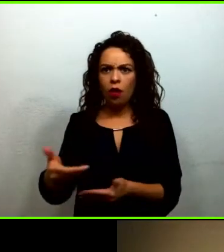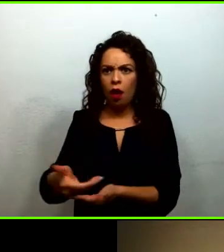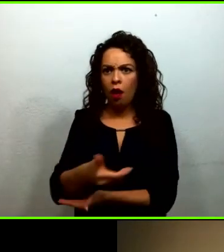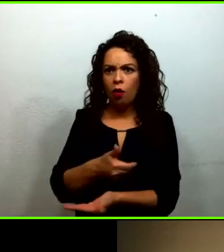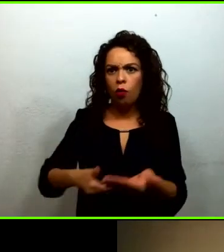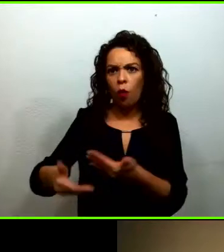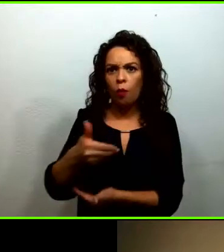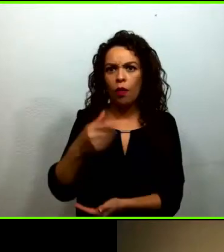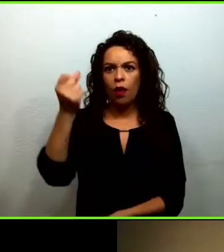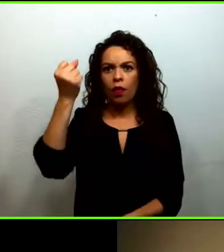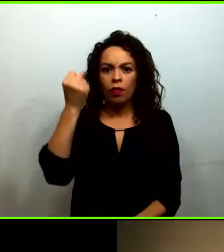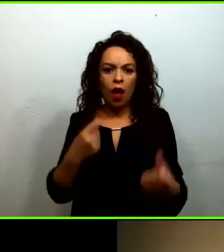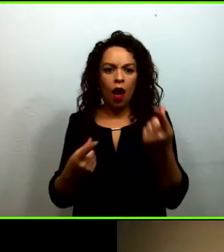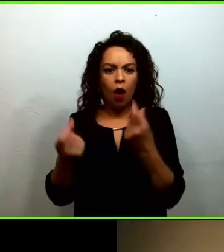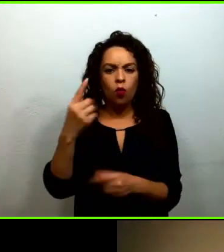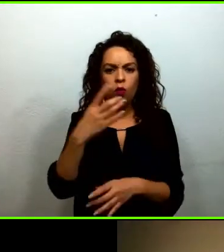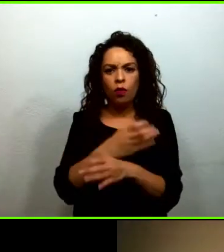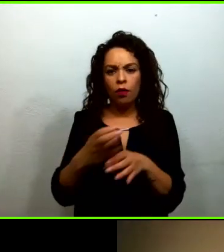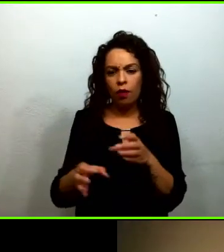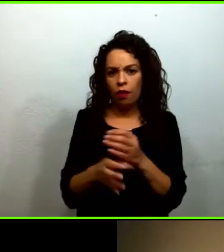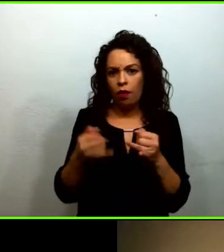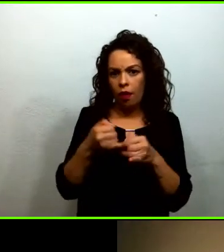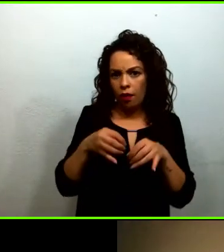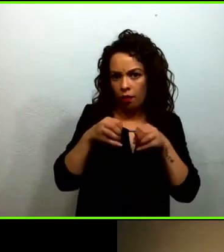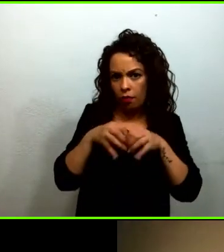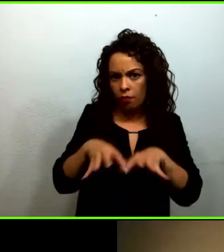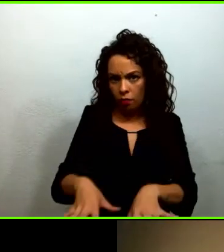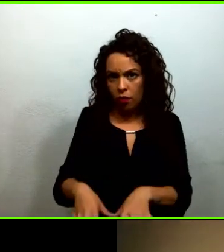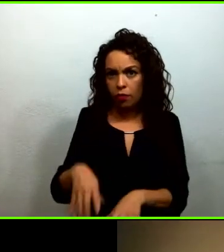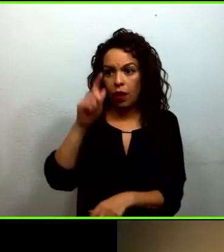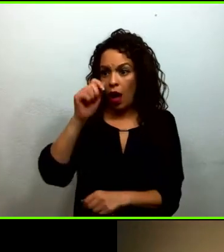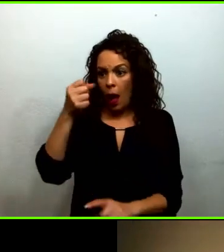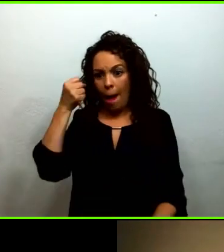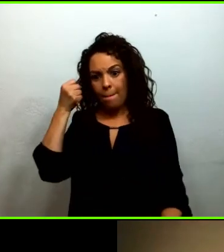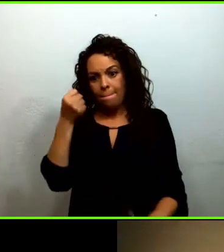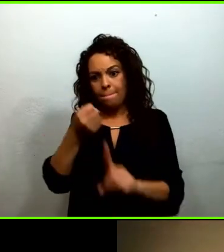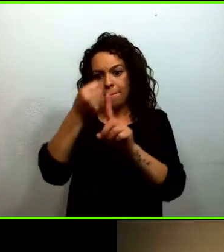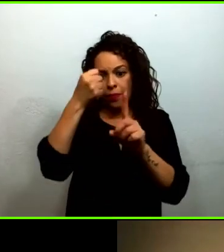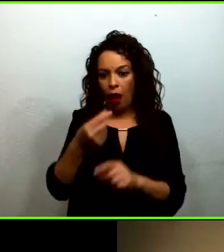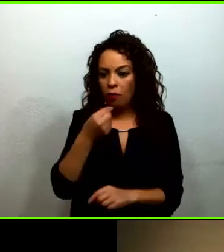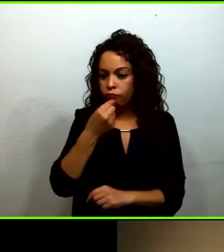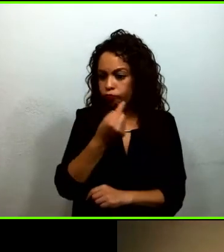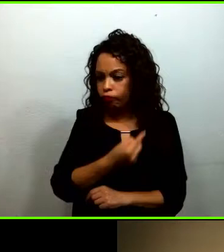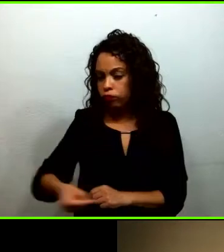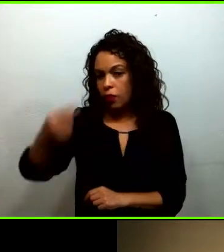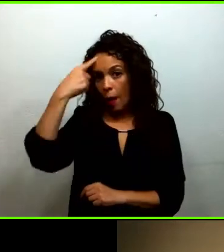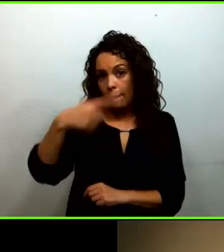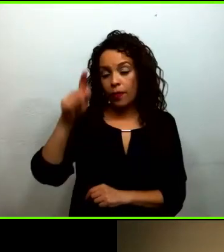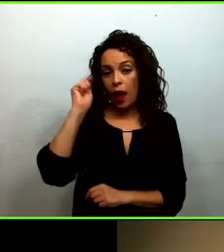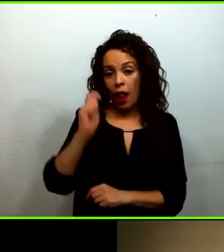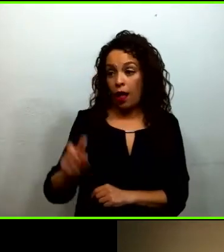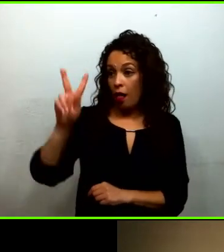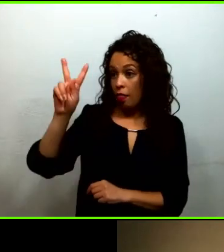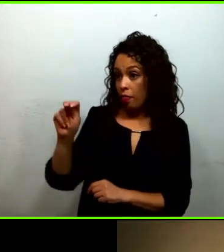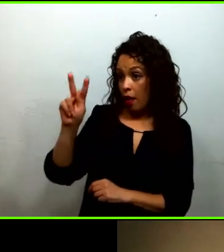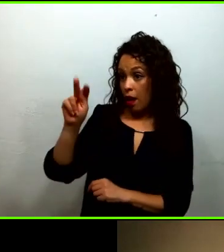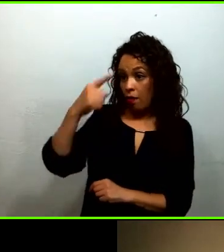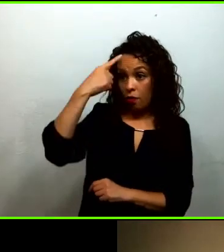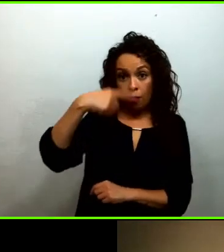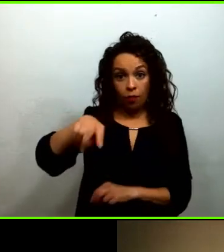que hayan apoyado desde el pacto por la primera infancia para potenciar el uso de la televisión educativa y las radios comunitarias